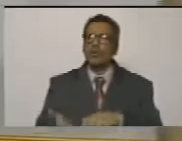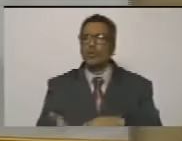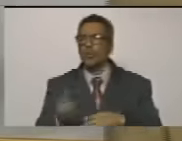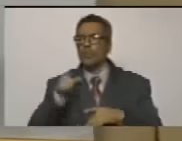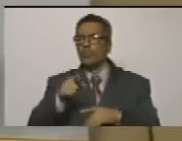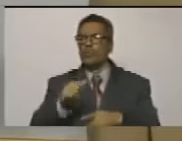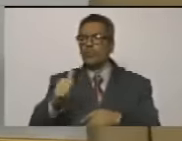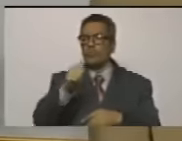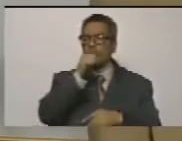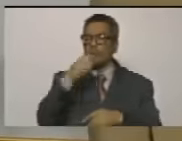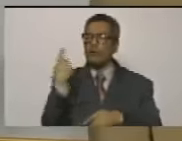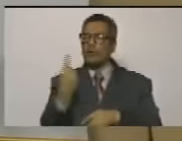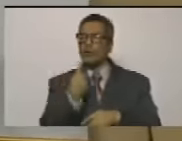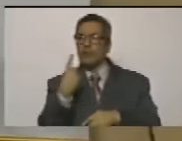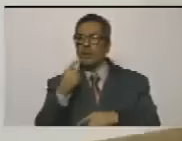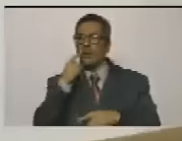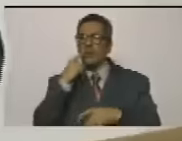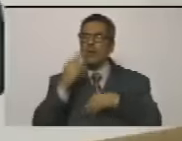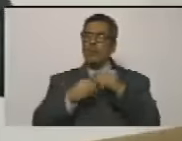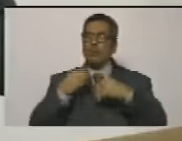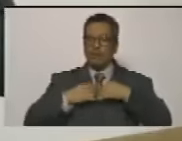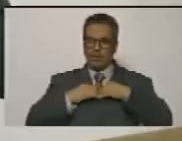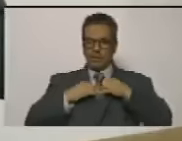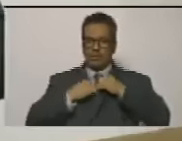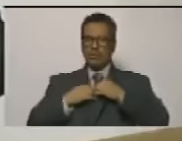alcohol? ¿por qué te vistes así?